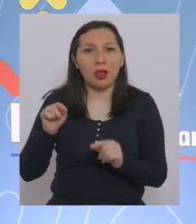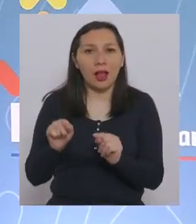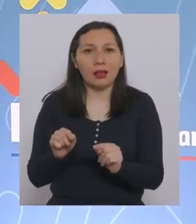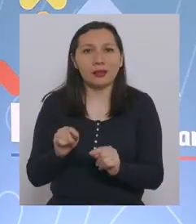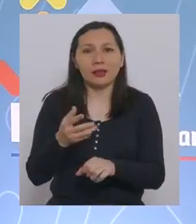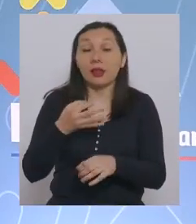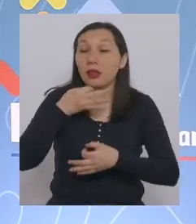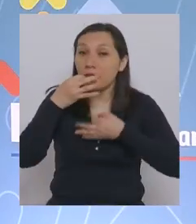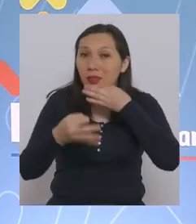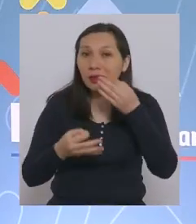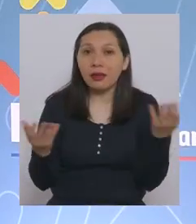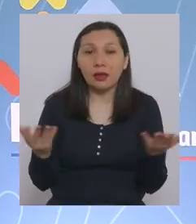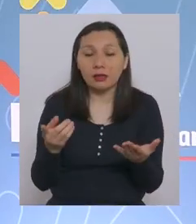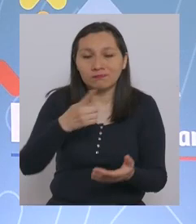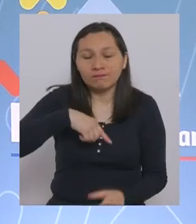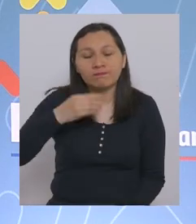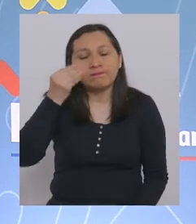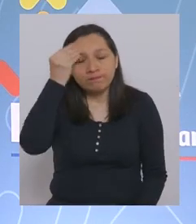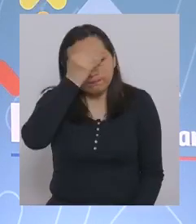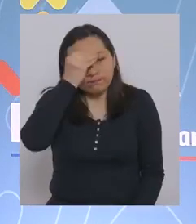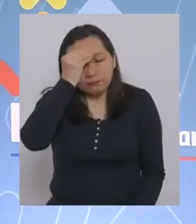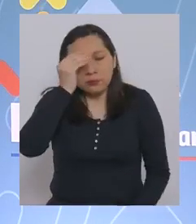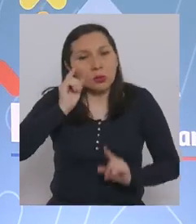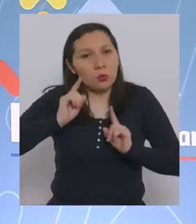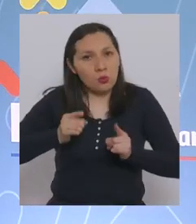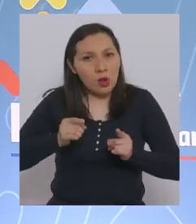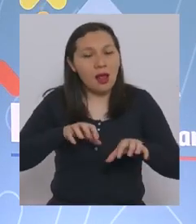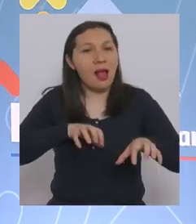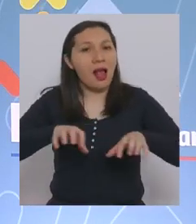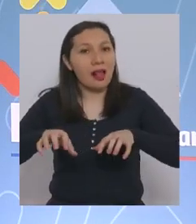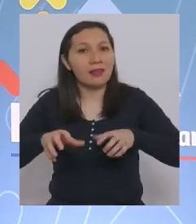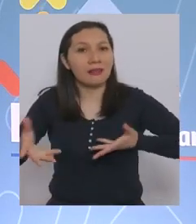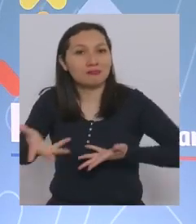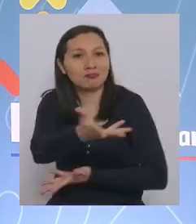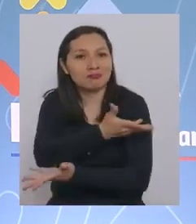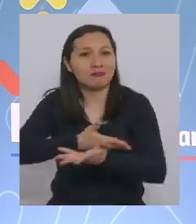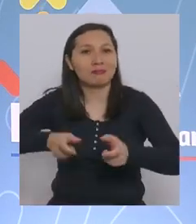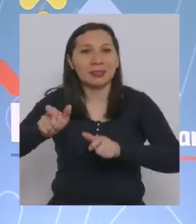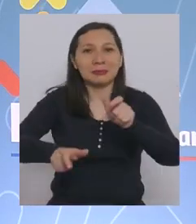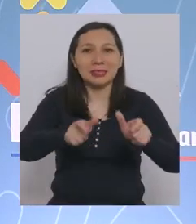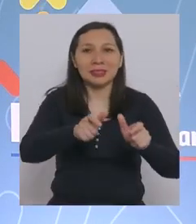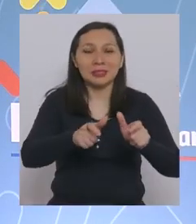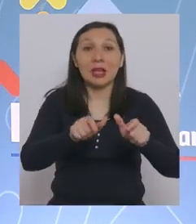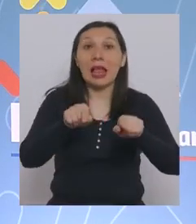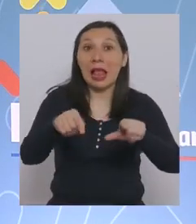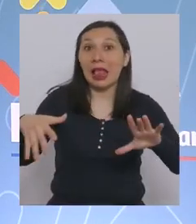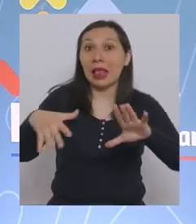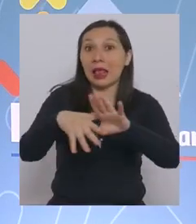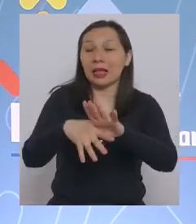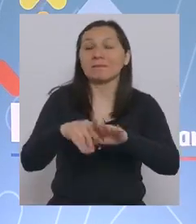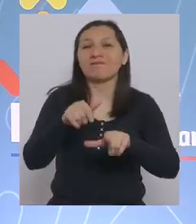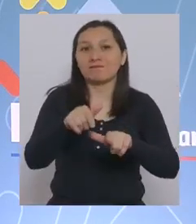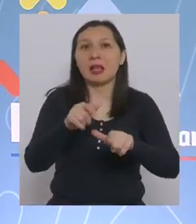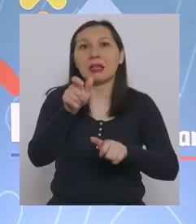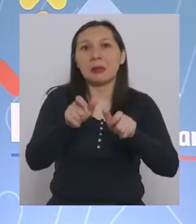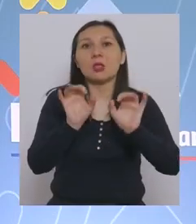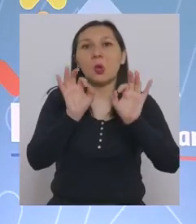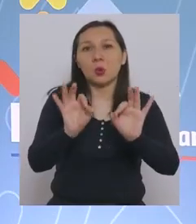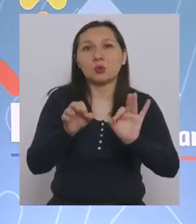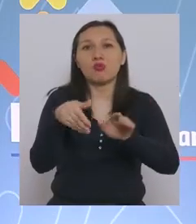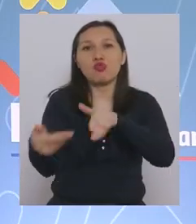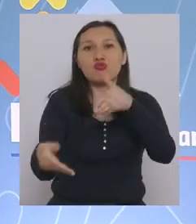contarles que nos preocupa actividades sociales, donde vemos que es ahí donde las personas se están contagiando.